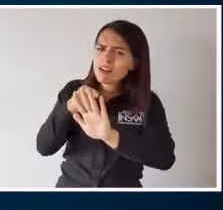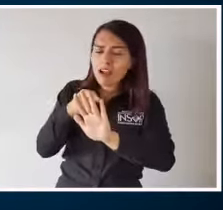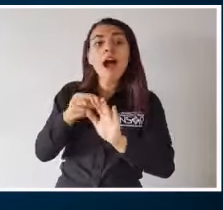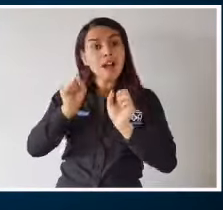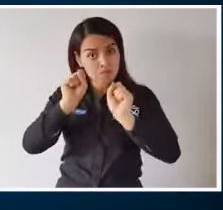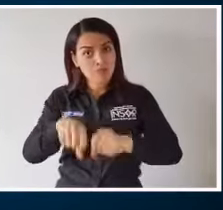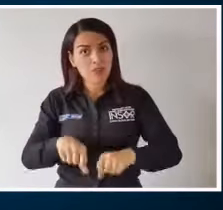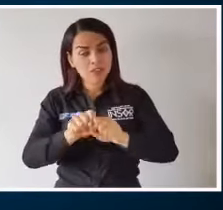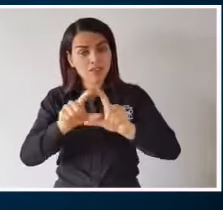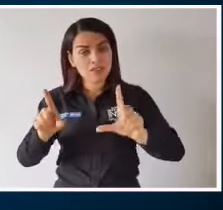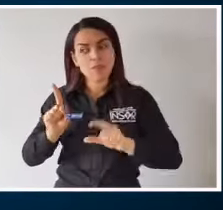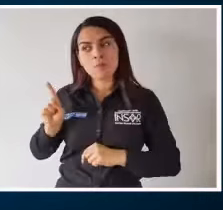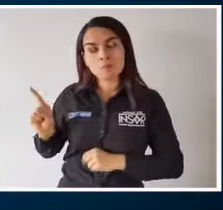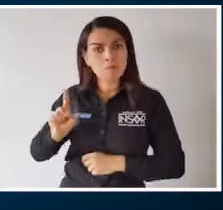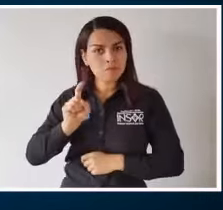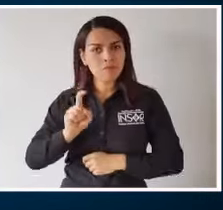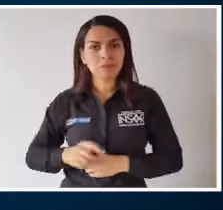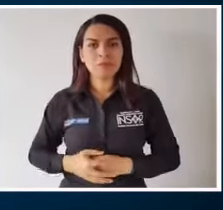aquí.